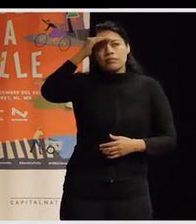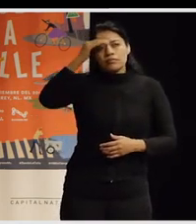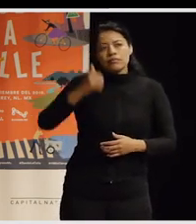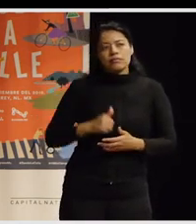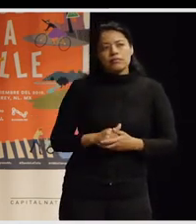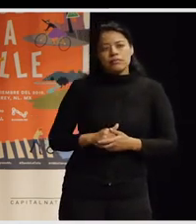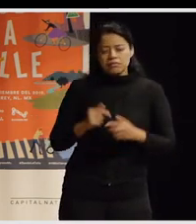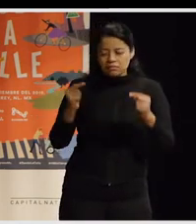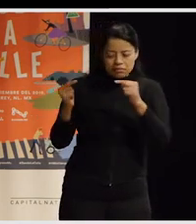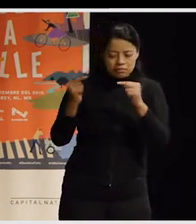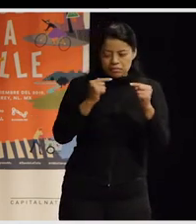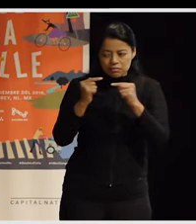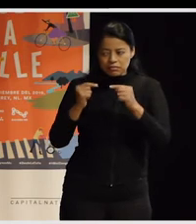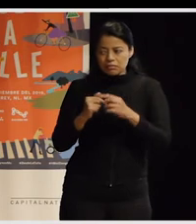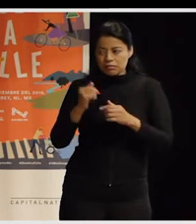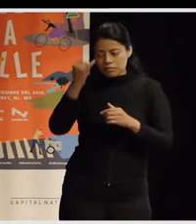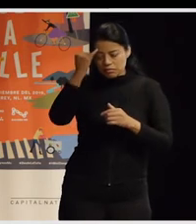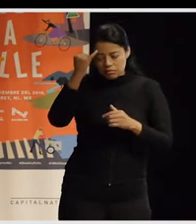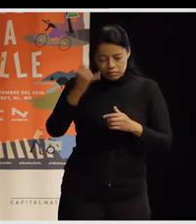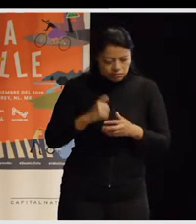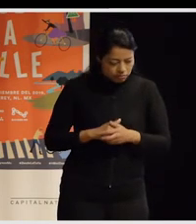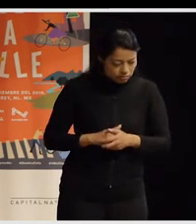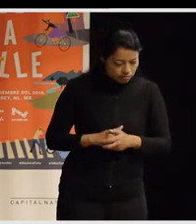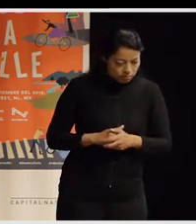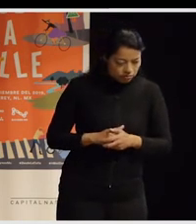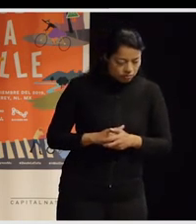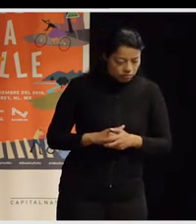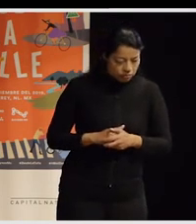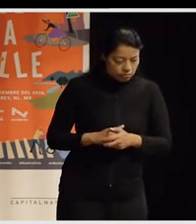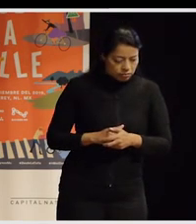cuestiones relativas con los recorridos y de ahí salía como el más votado el mejor valorado, ¿no?